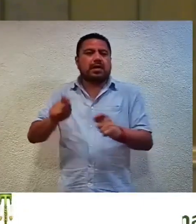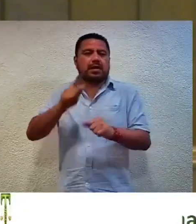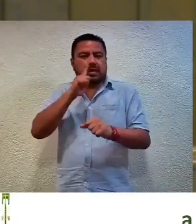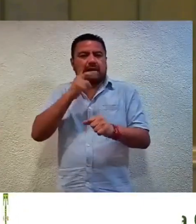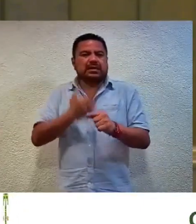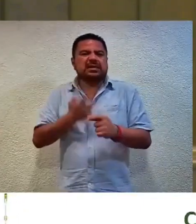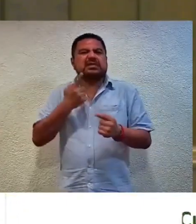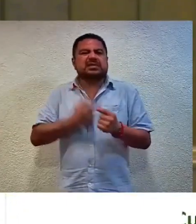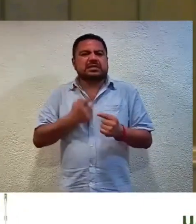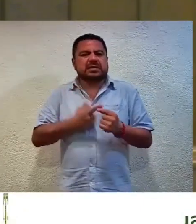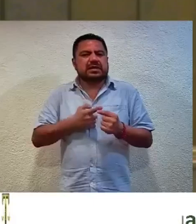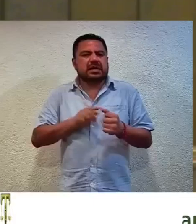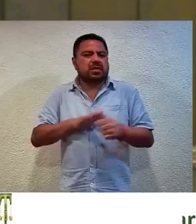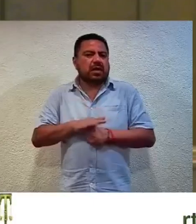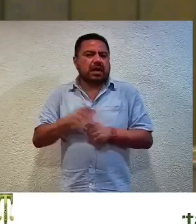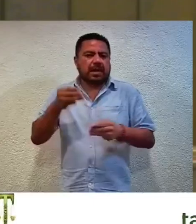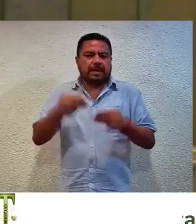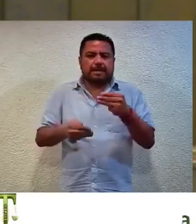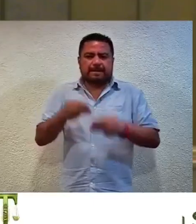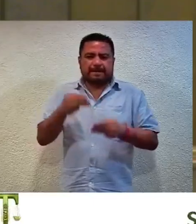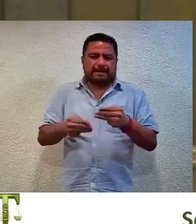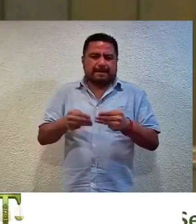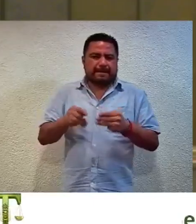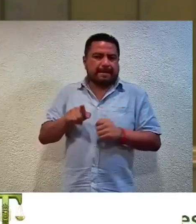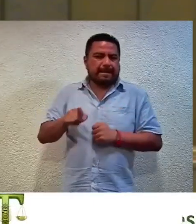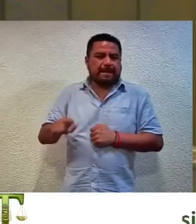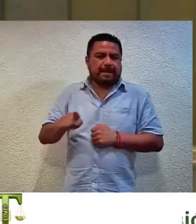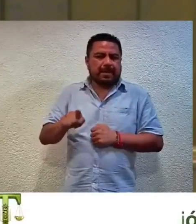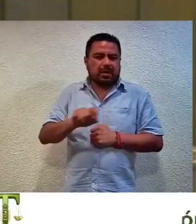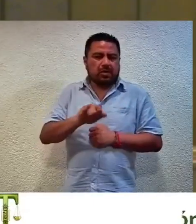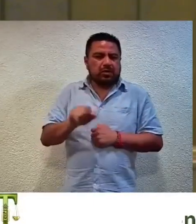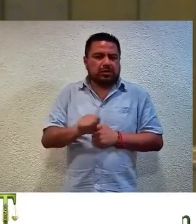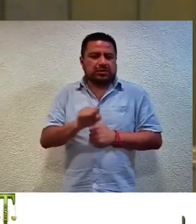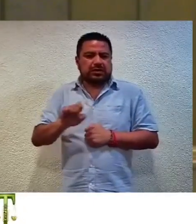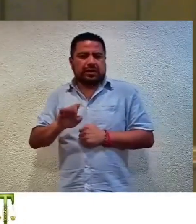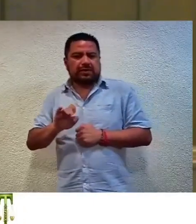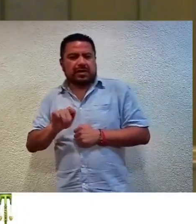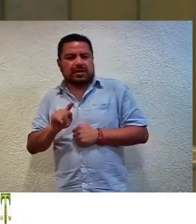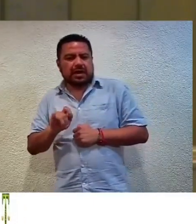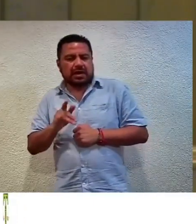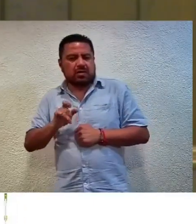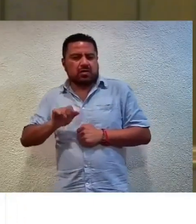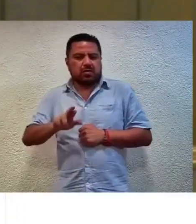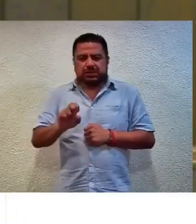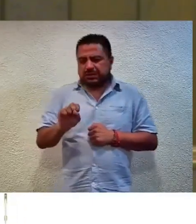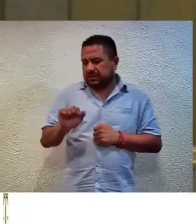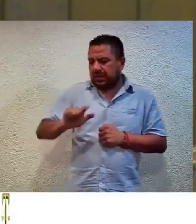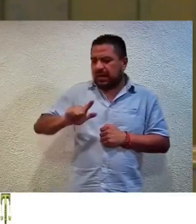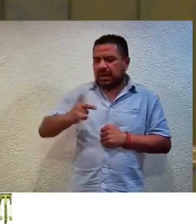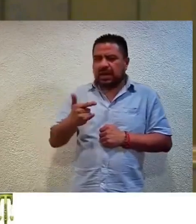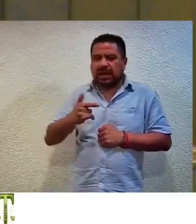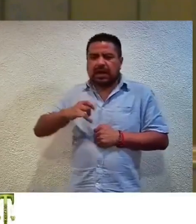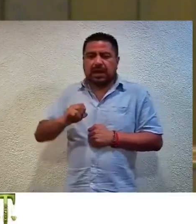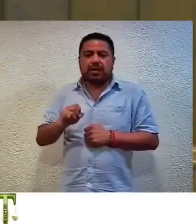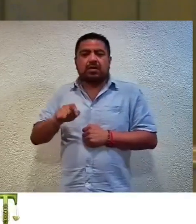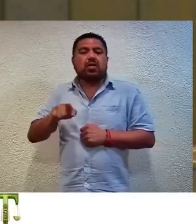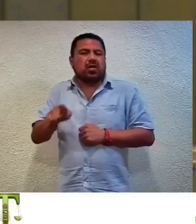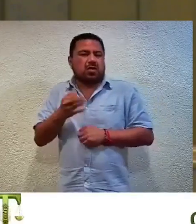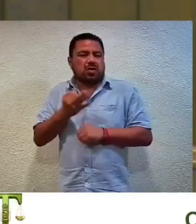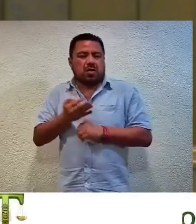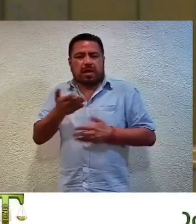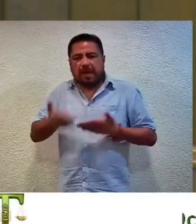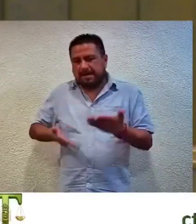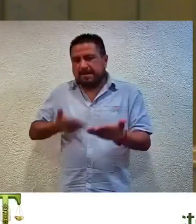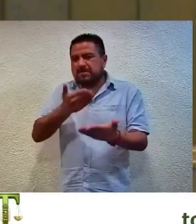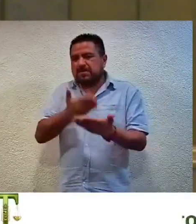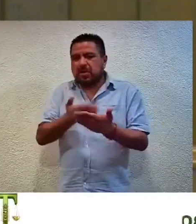ponencia a cargo del magistrado José Betancur Salgado, los que hago míos para proponerlos